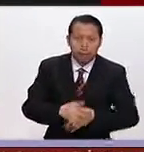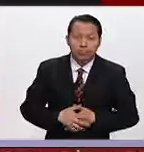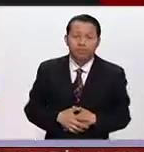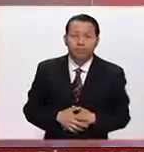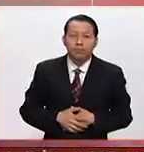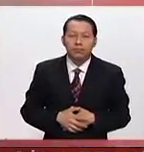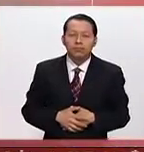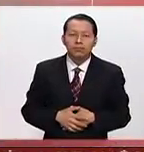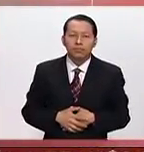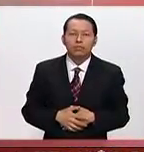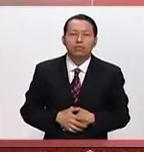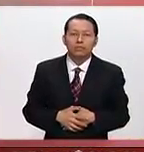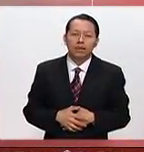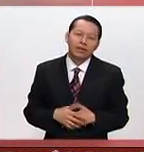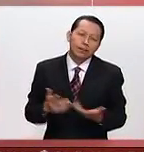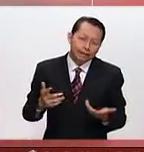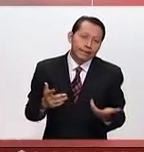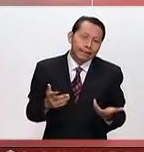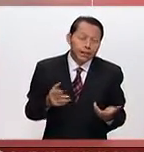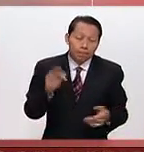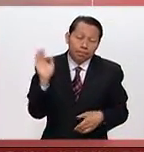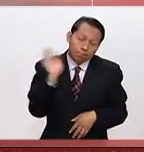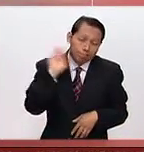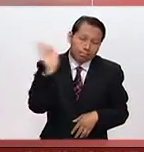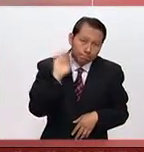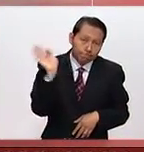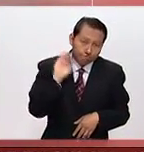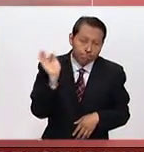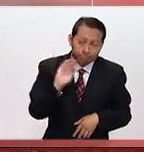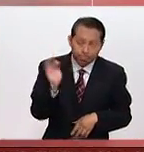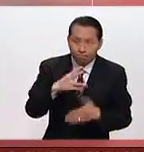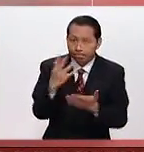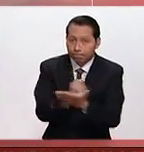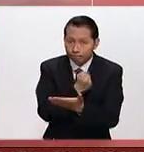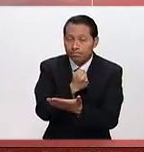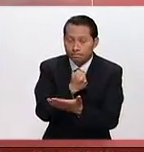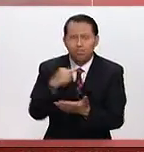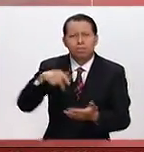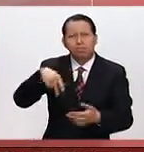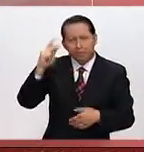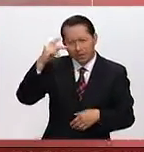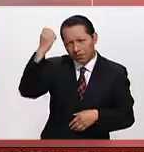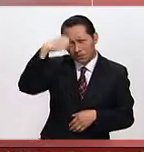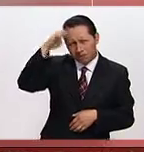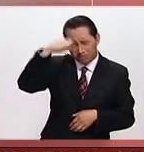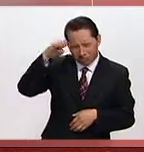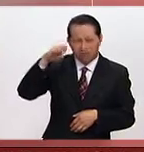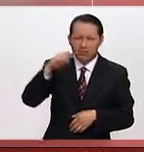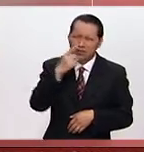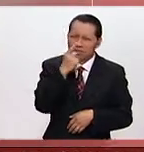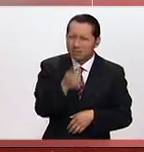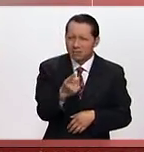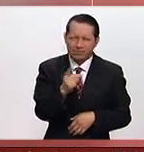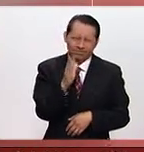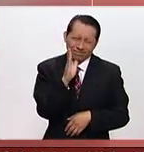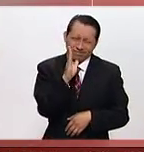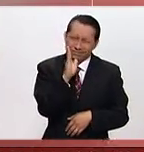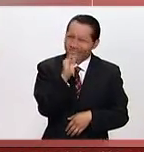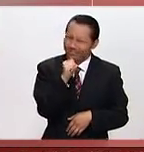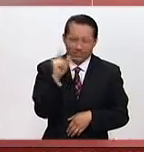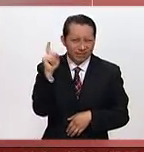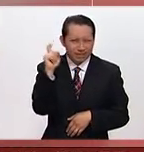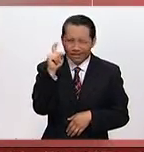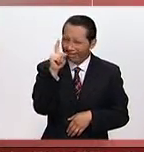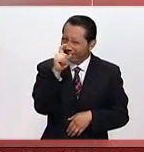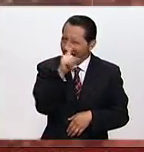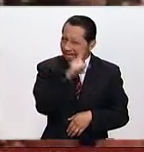La posibilidad siempre existe, pero los expertos coinciden en que es improbable y tiene